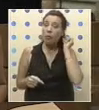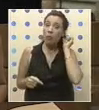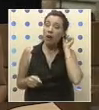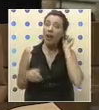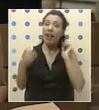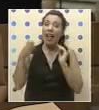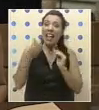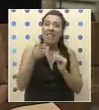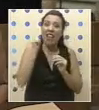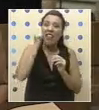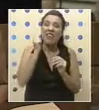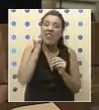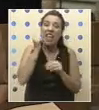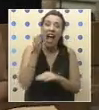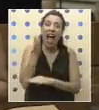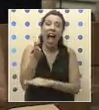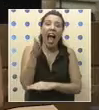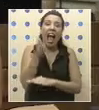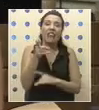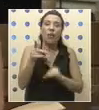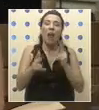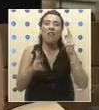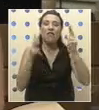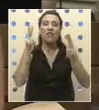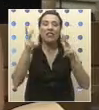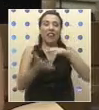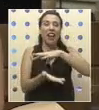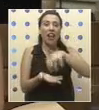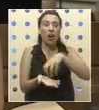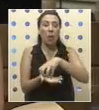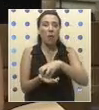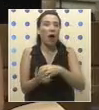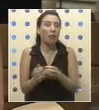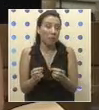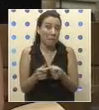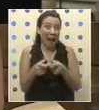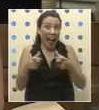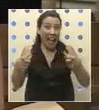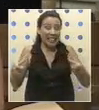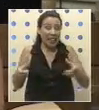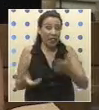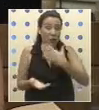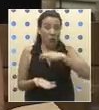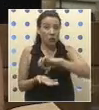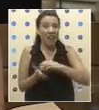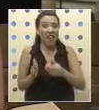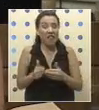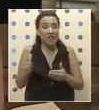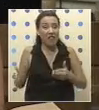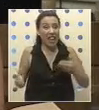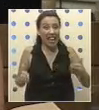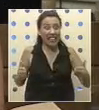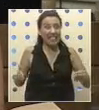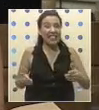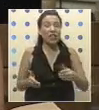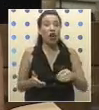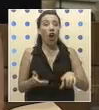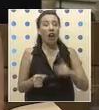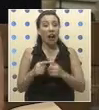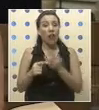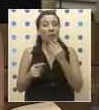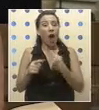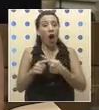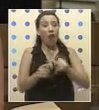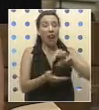llegaban diariamente siendo uno de los festivales comunales más grandes de nuestro país. Los vecinos de Recoleta y de las comunas vecinas